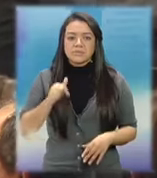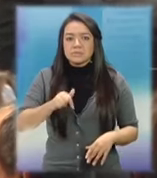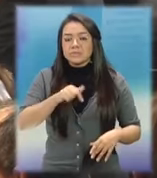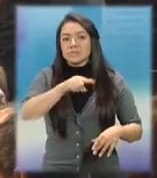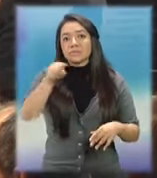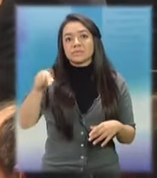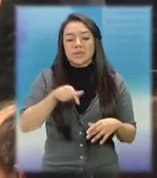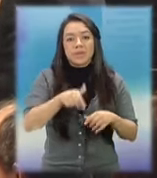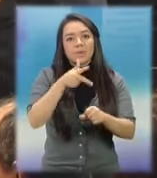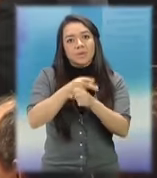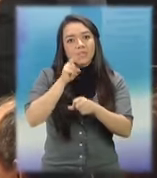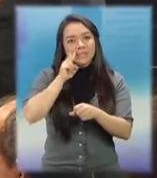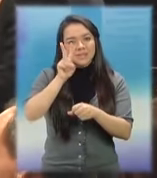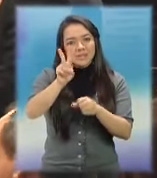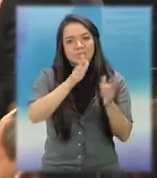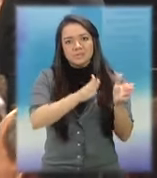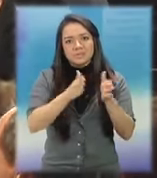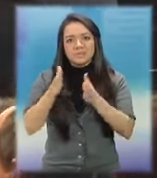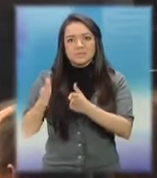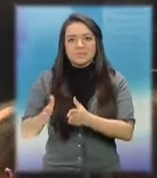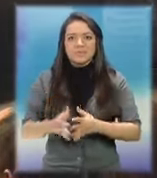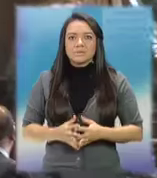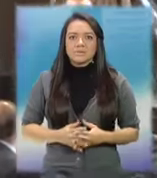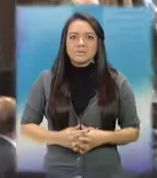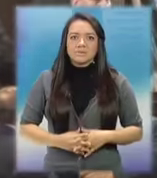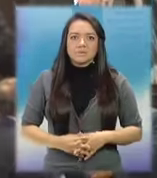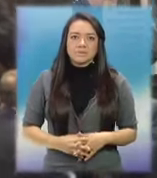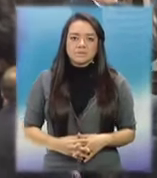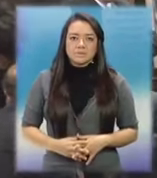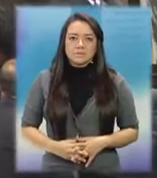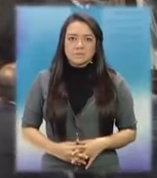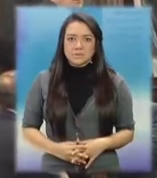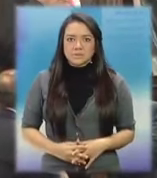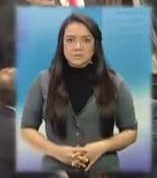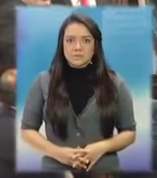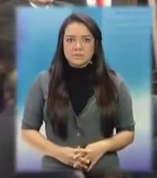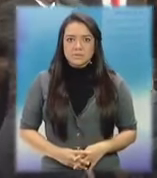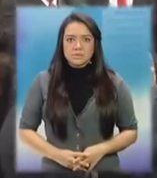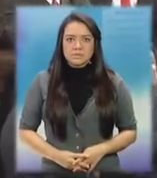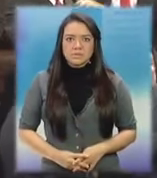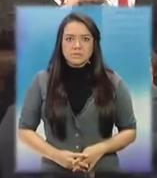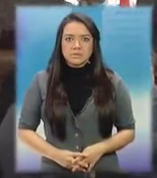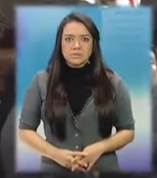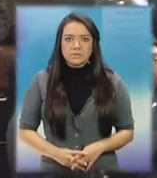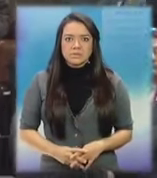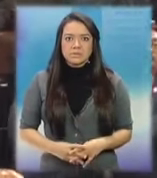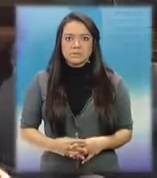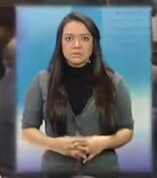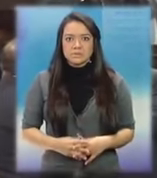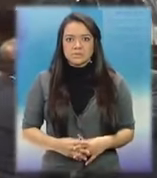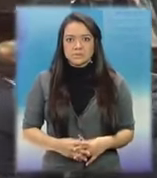Por una Guatemala en Paz en Cámara, Luis Sacché, reporta para Noticiero Guatevisión, Alberto Cardona.